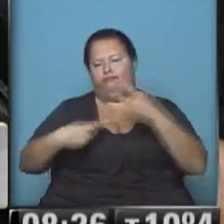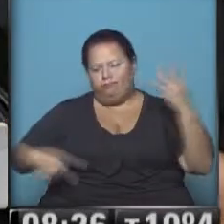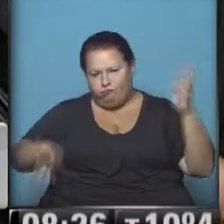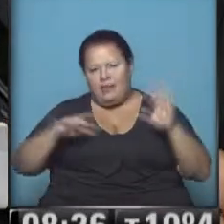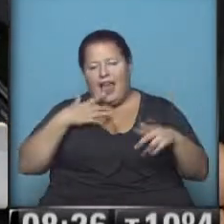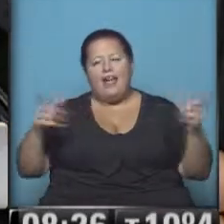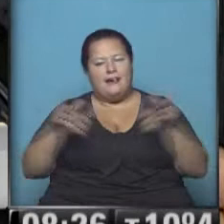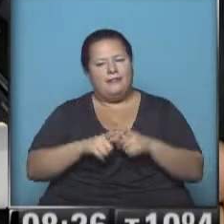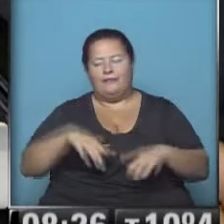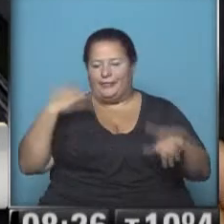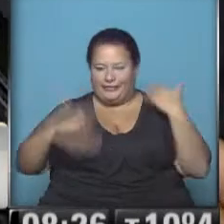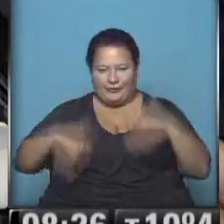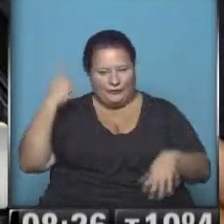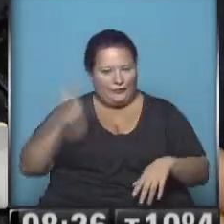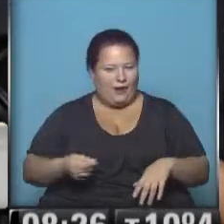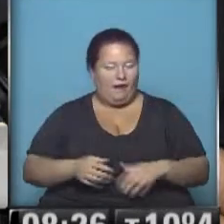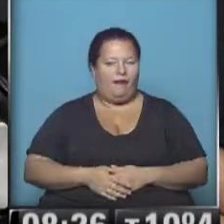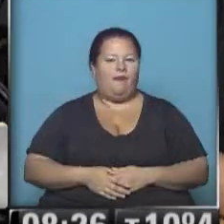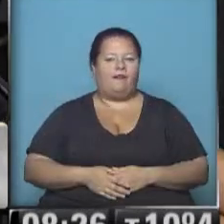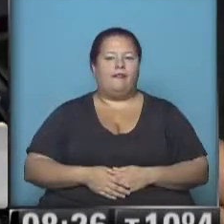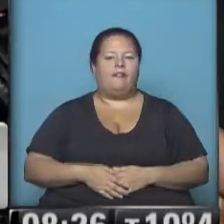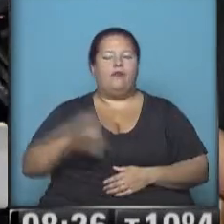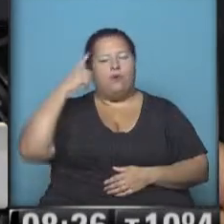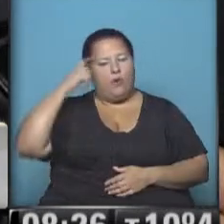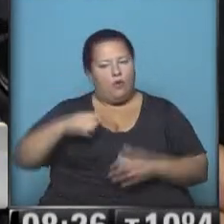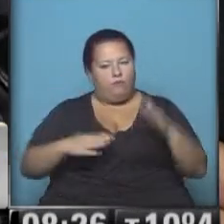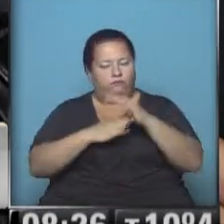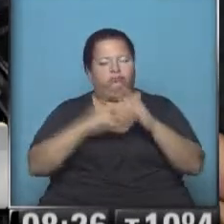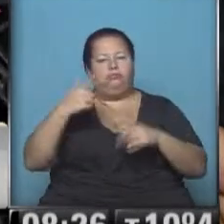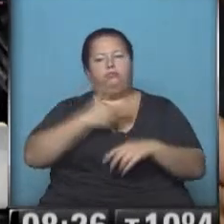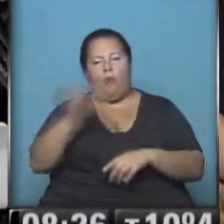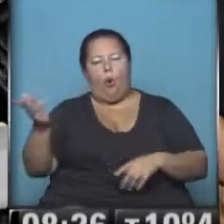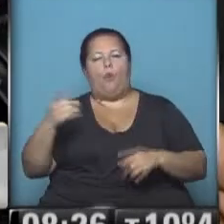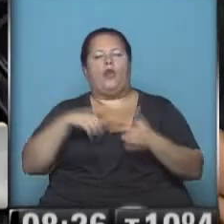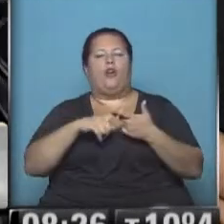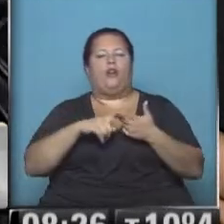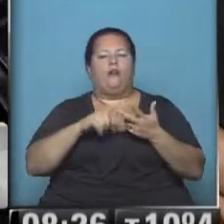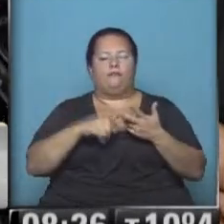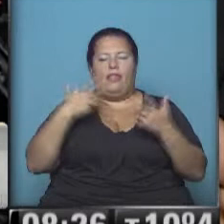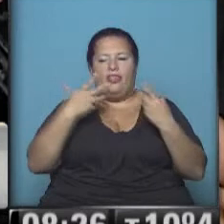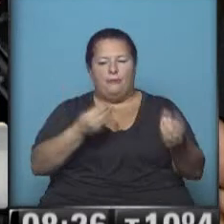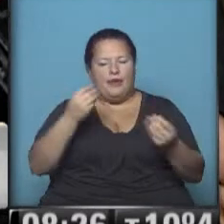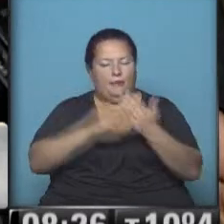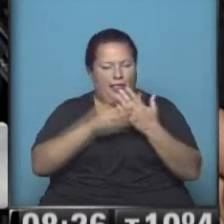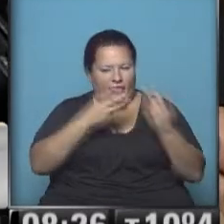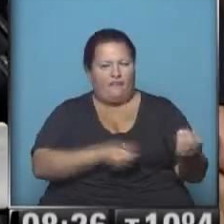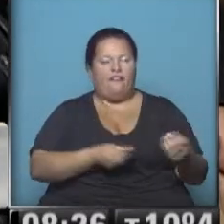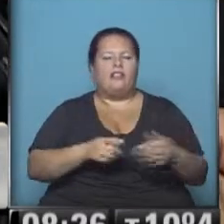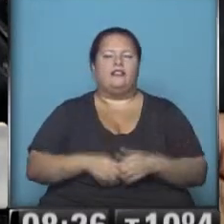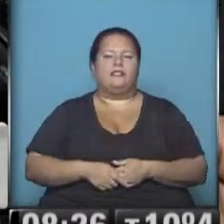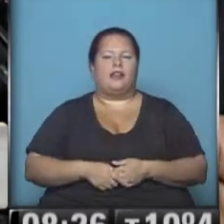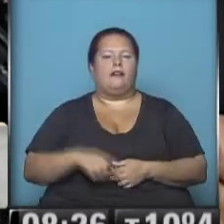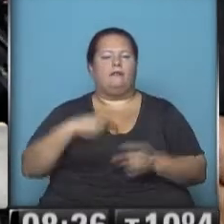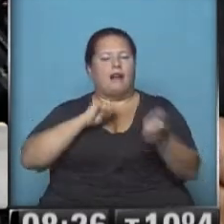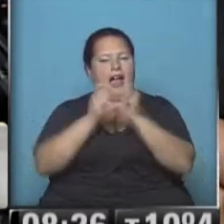la verdad es es una sesión maratónica, ley orgánica del Poder Judicial, ley orgánica del Ministerio Público, ley orgánica del Ministerio de la Defensa. Hemos